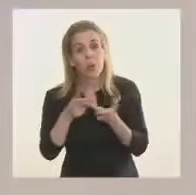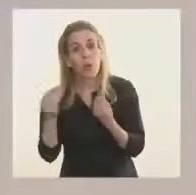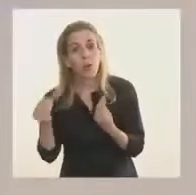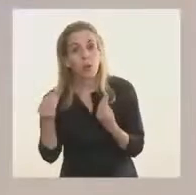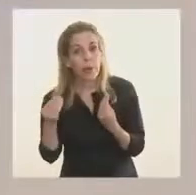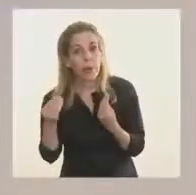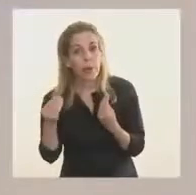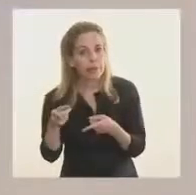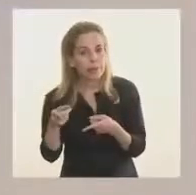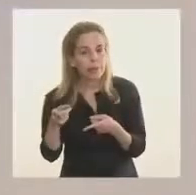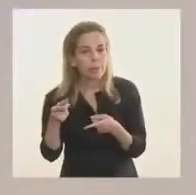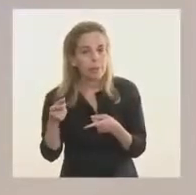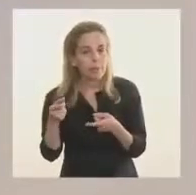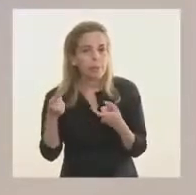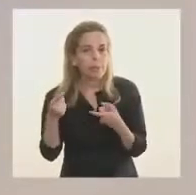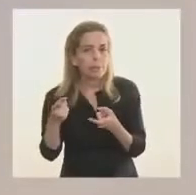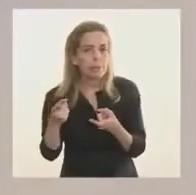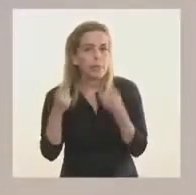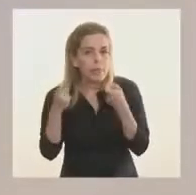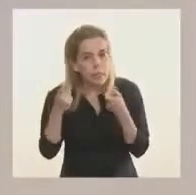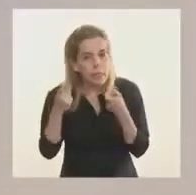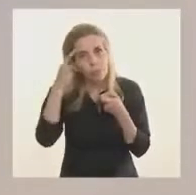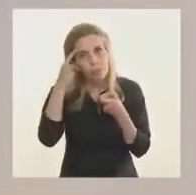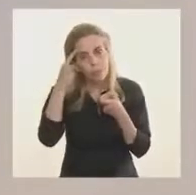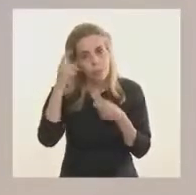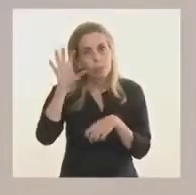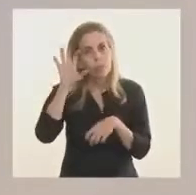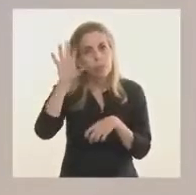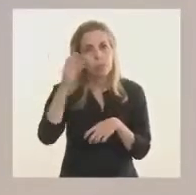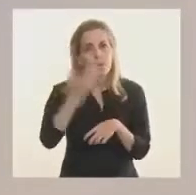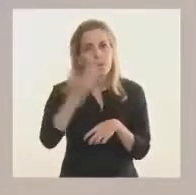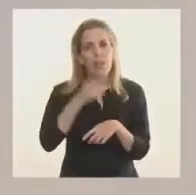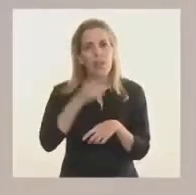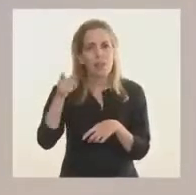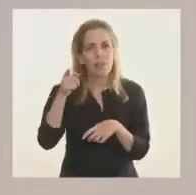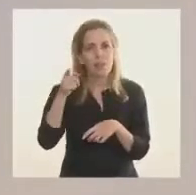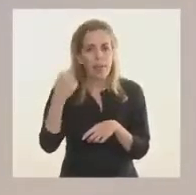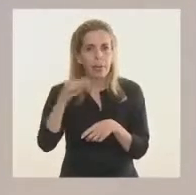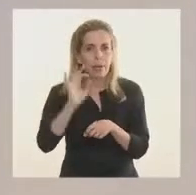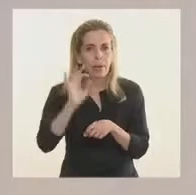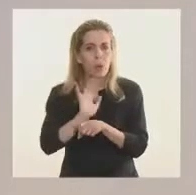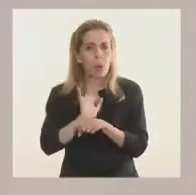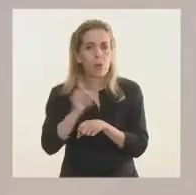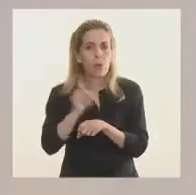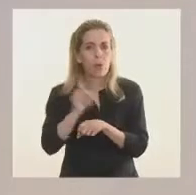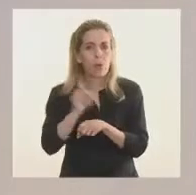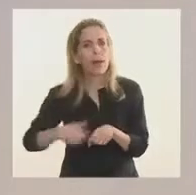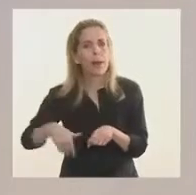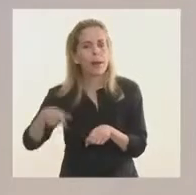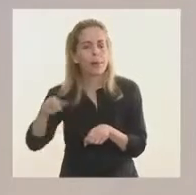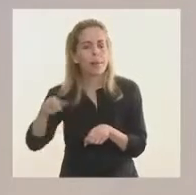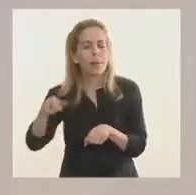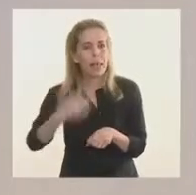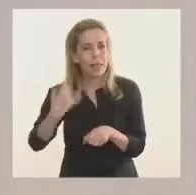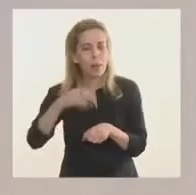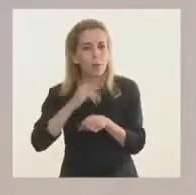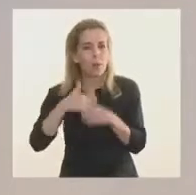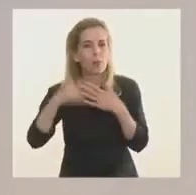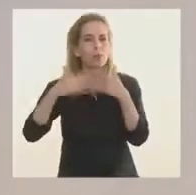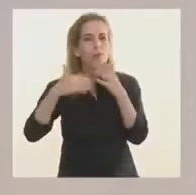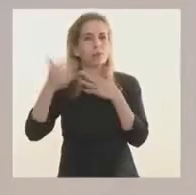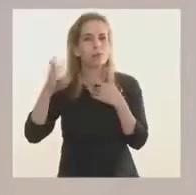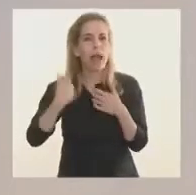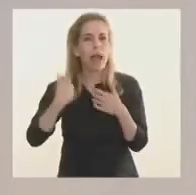reconstruir una provincia, tener que reconstruir un país para volver a tener